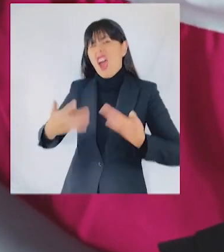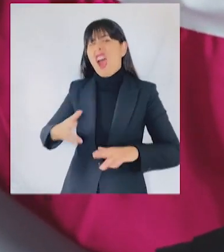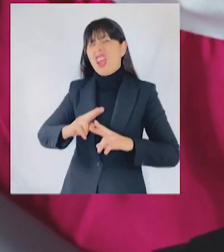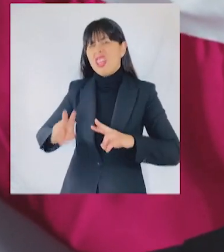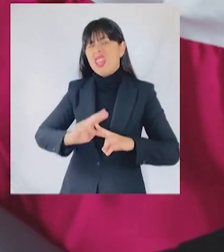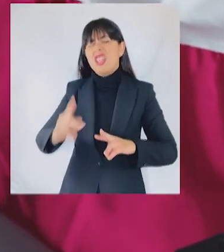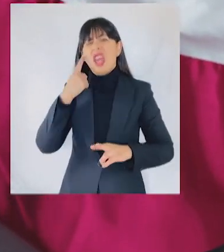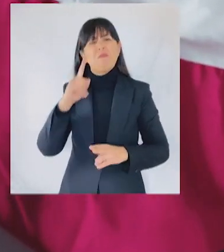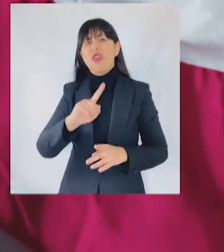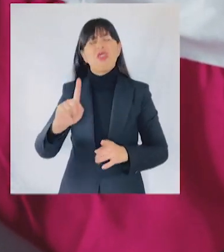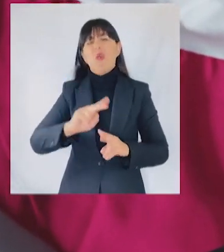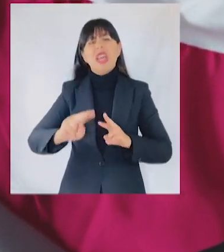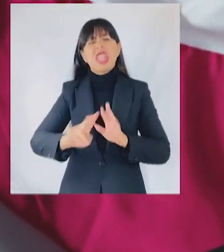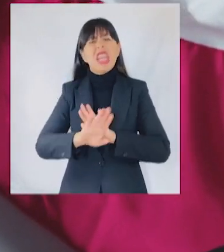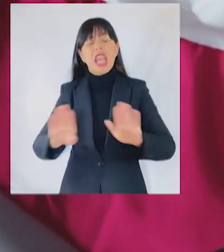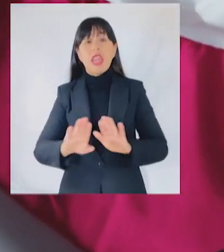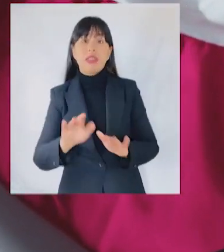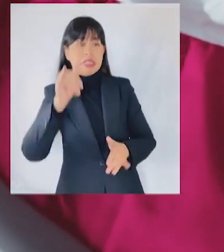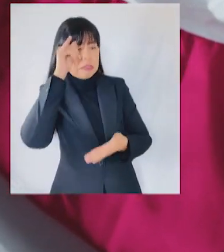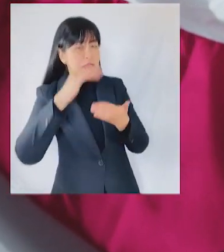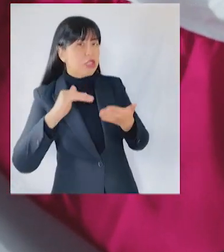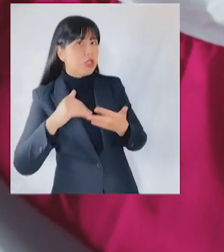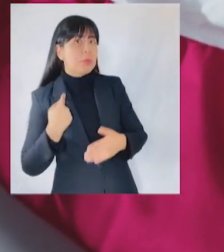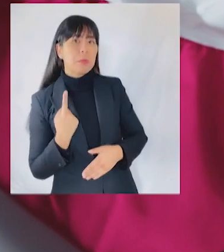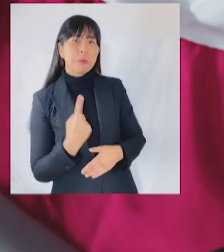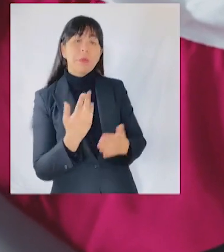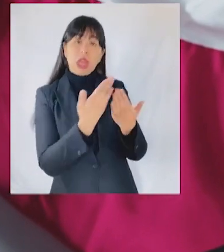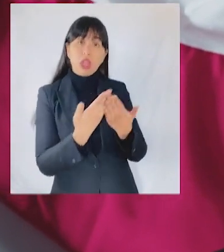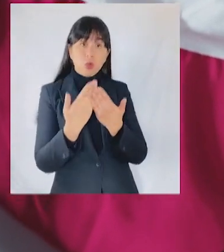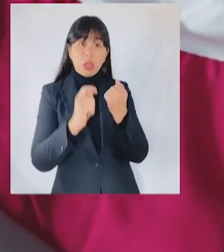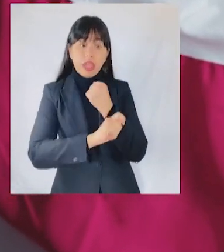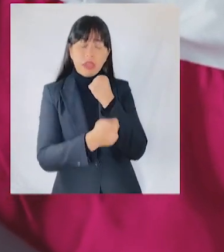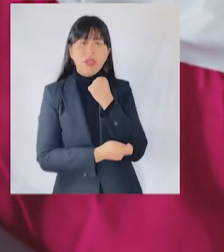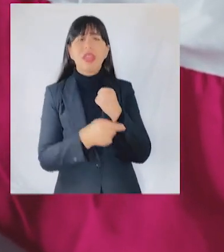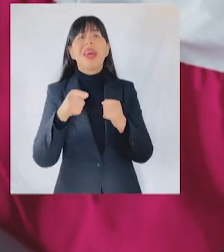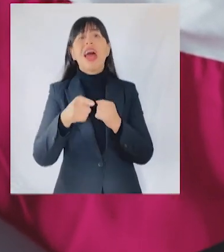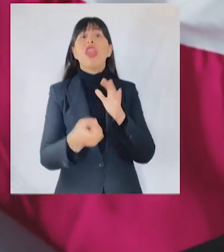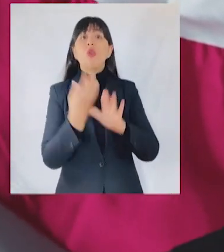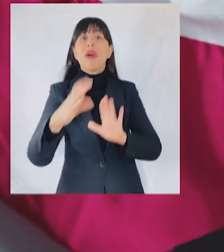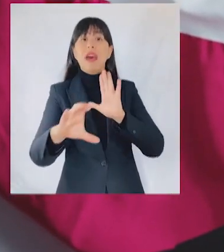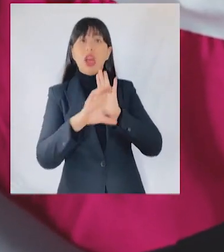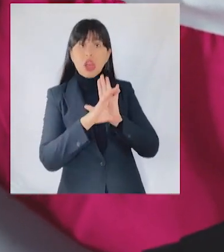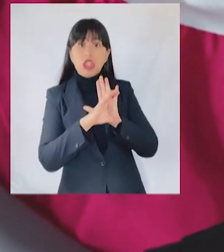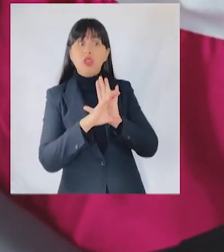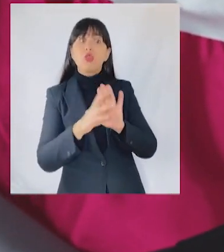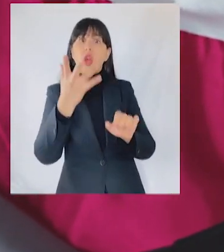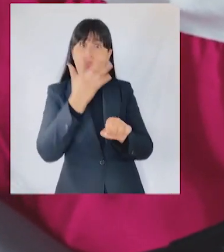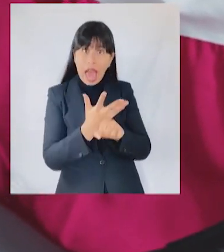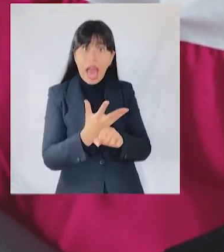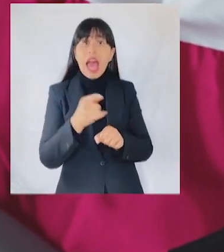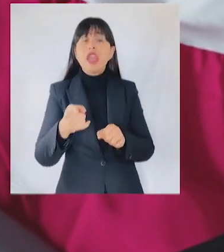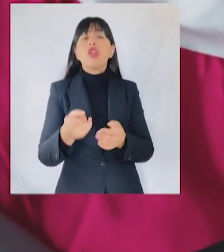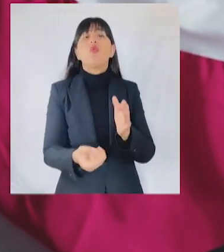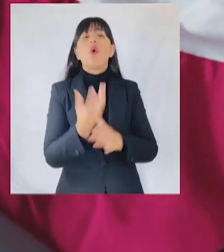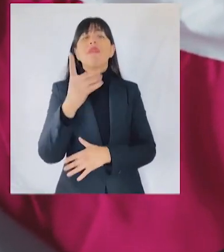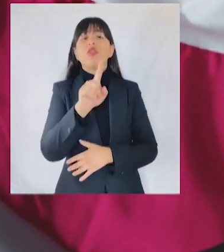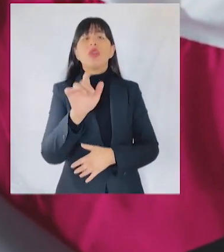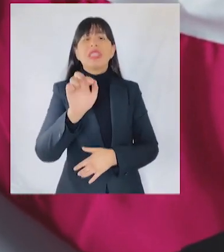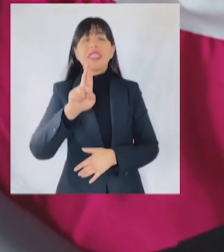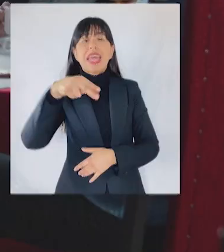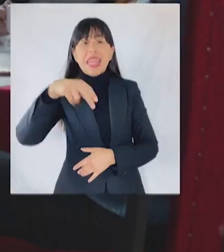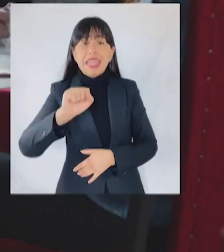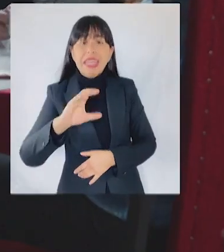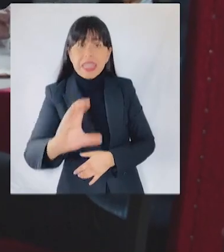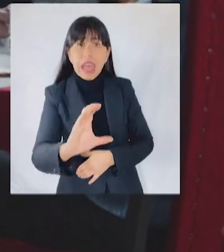estudio derecho. ¿Y sabían que en la nueva constitución el artículo 81 contempla un Cernac de verdad que podrá fiscalizar y sancionar los